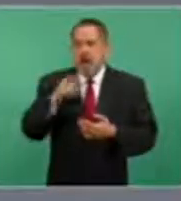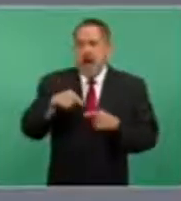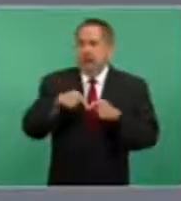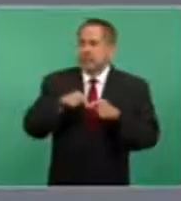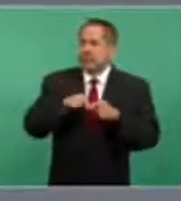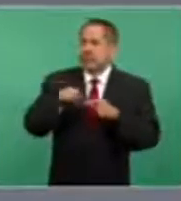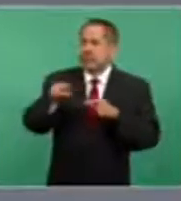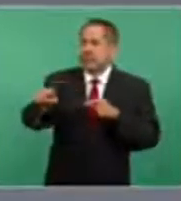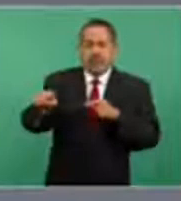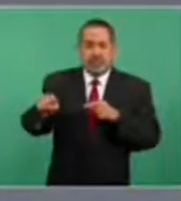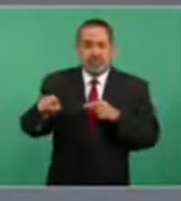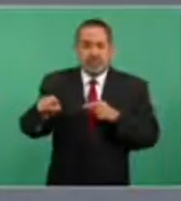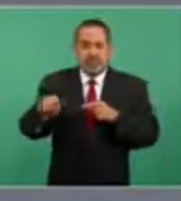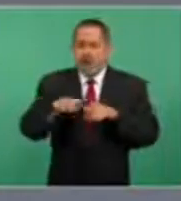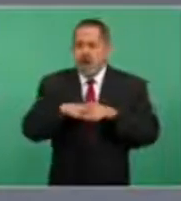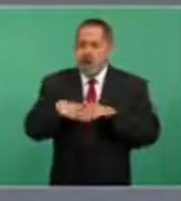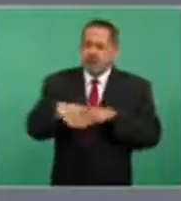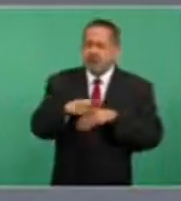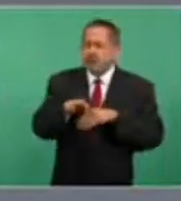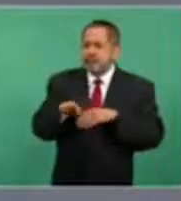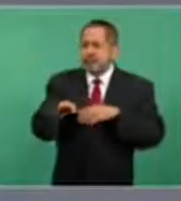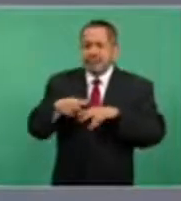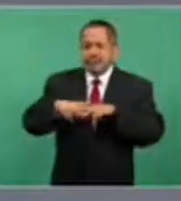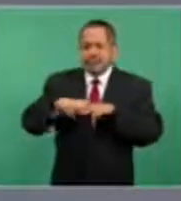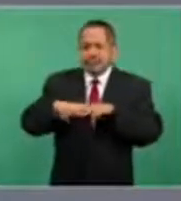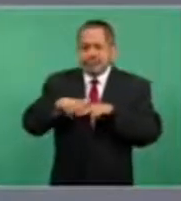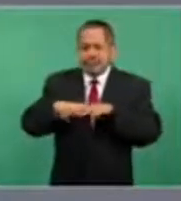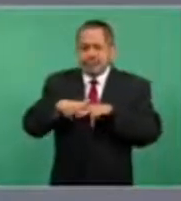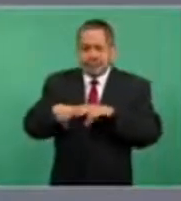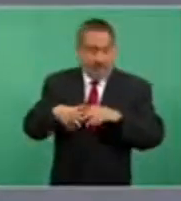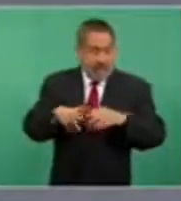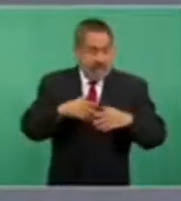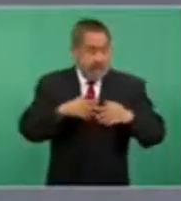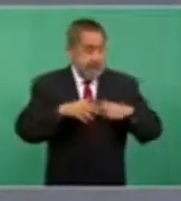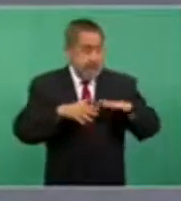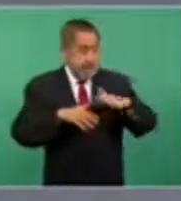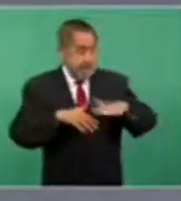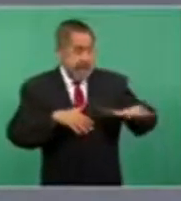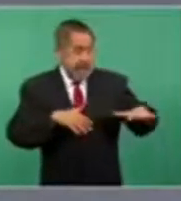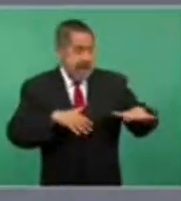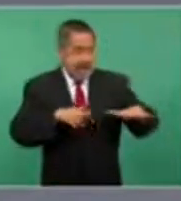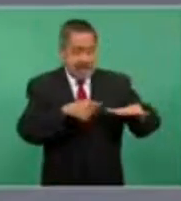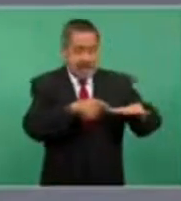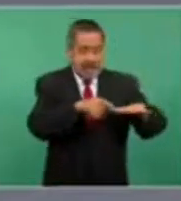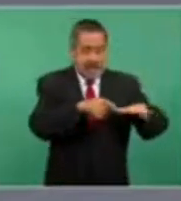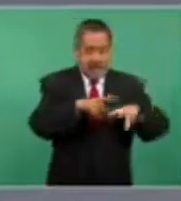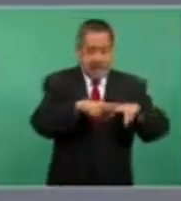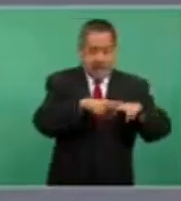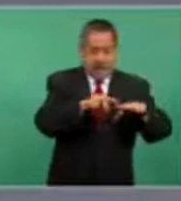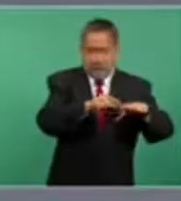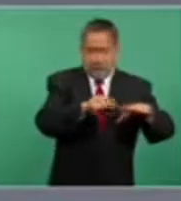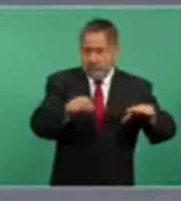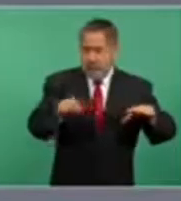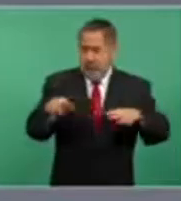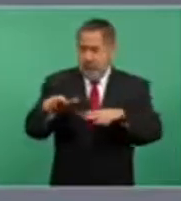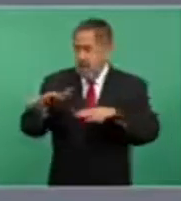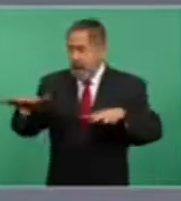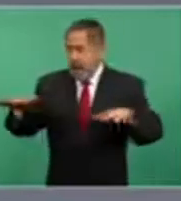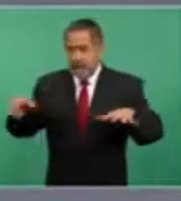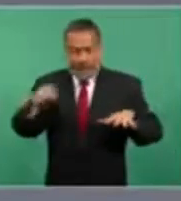largo del trayecto de puerto a puerto de 10 parques industriales,